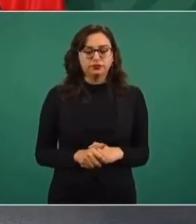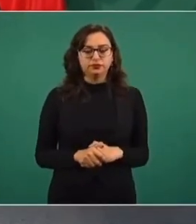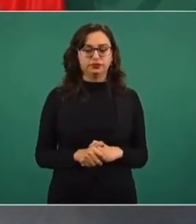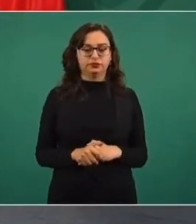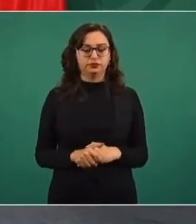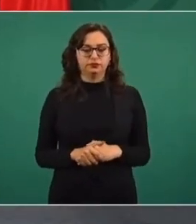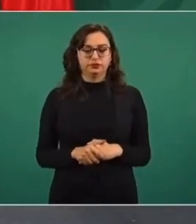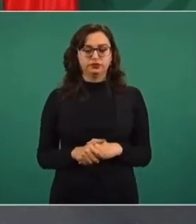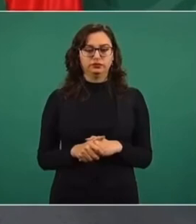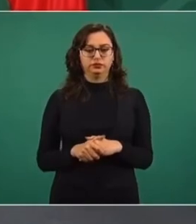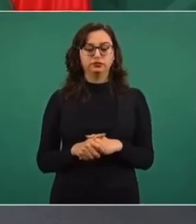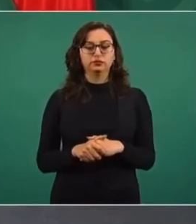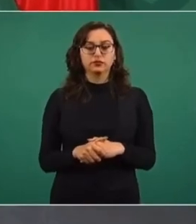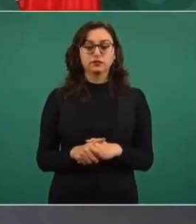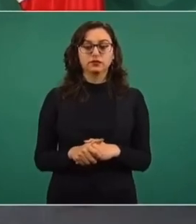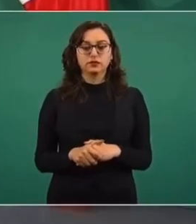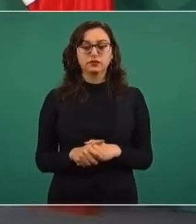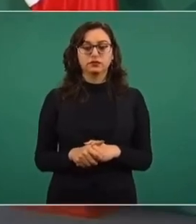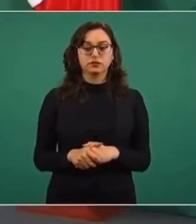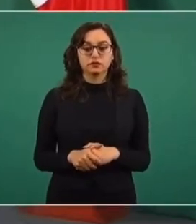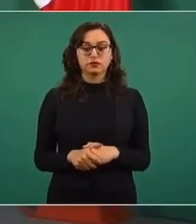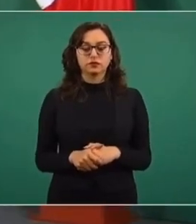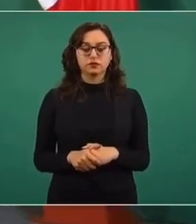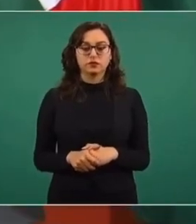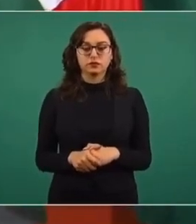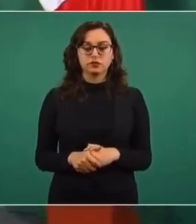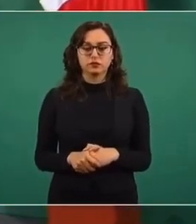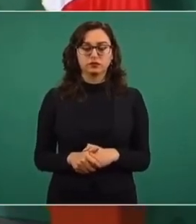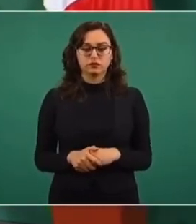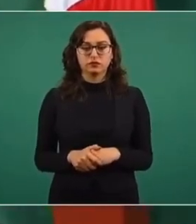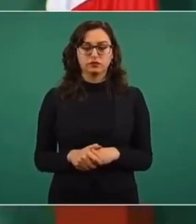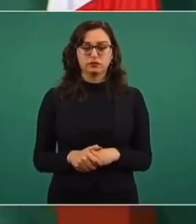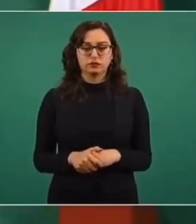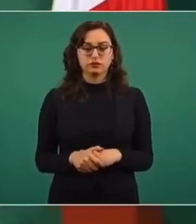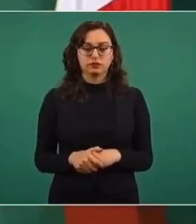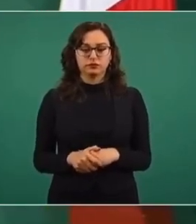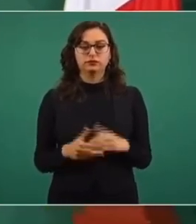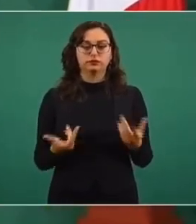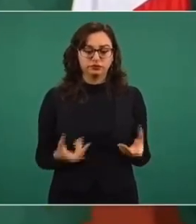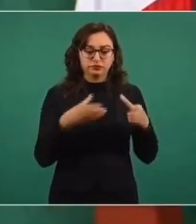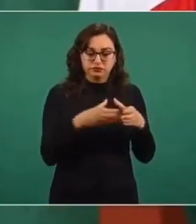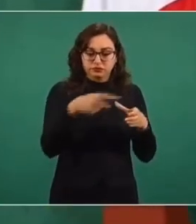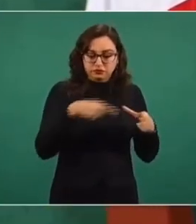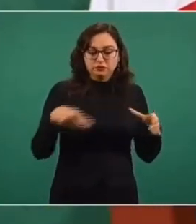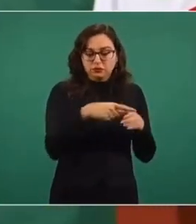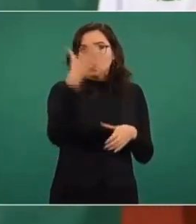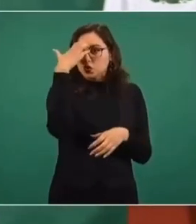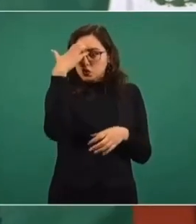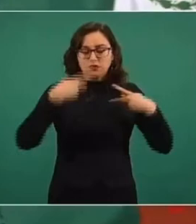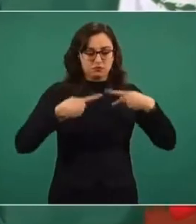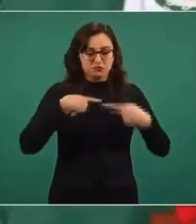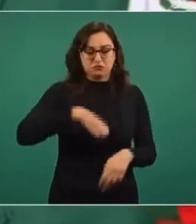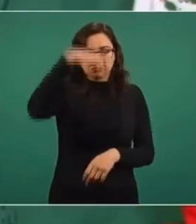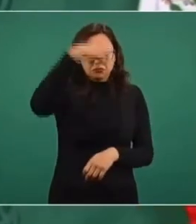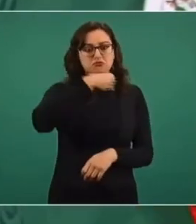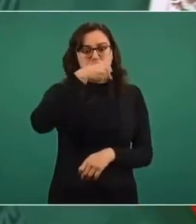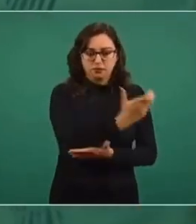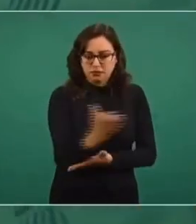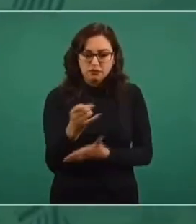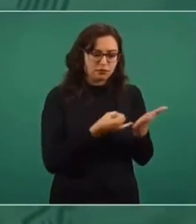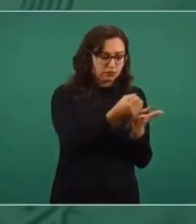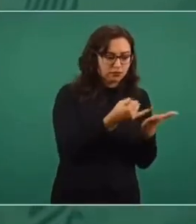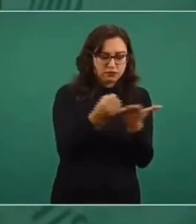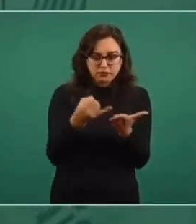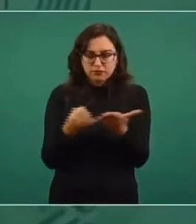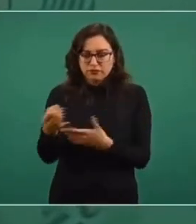Ellos con los que atienden adultos valores, los que atienden los programas de Sembrando Vida,